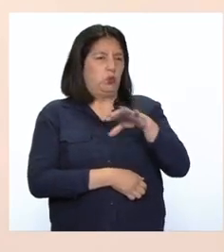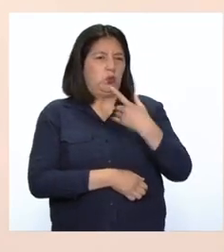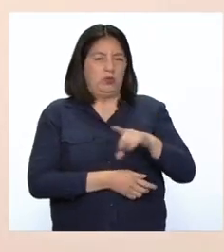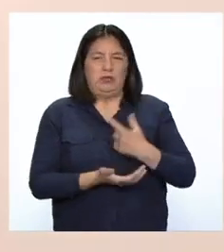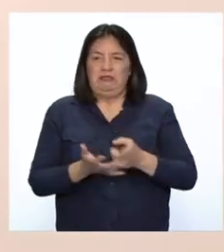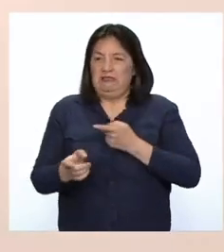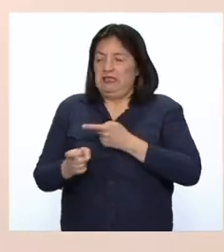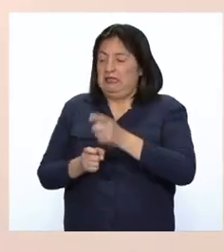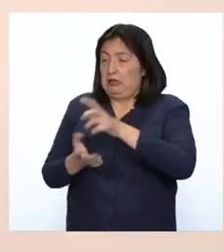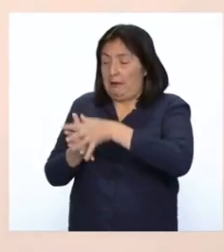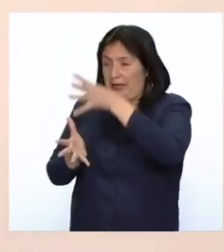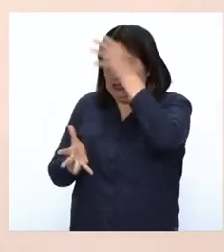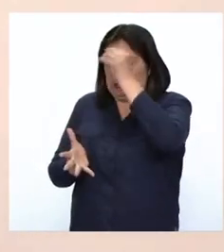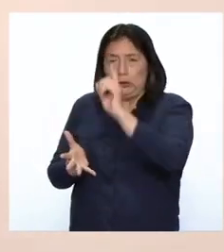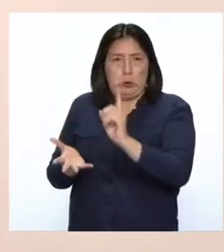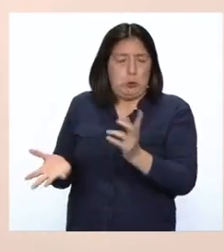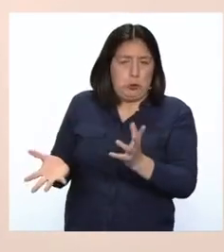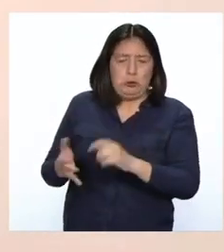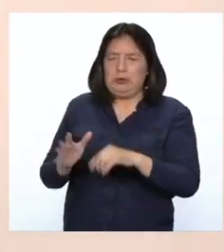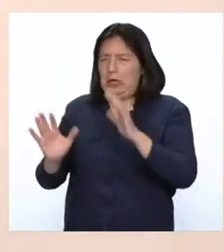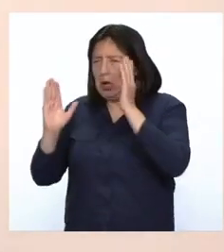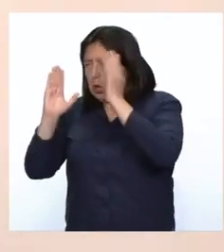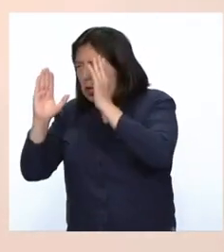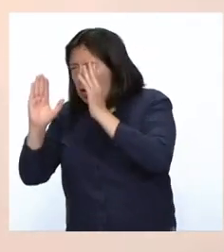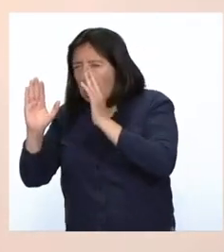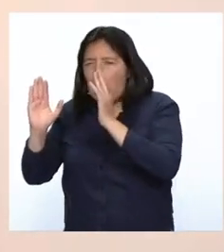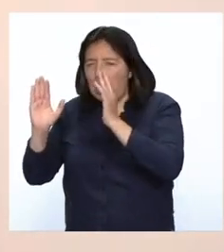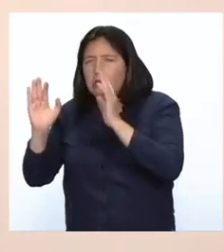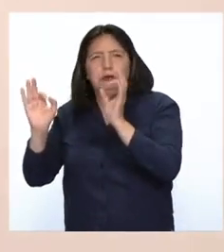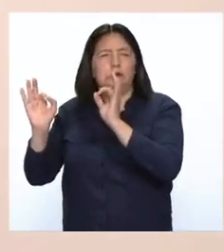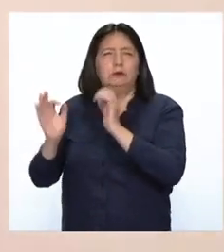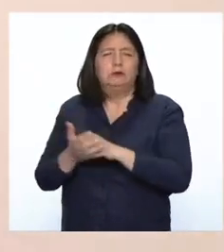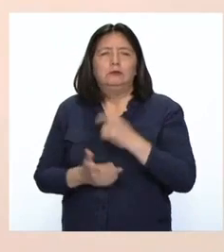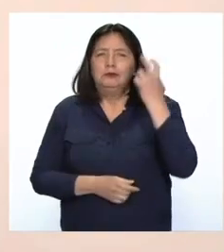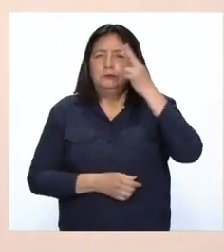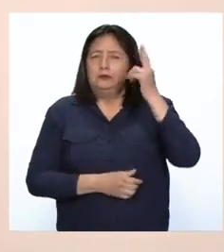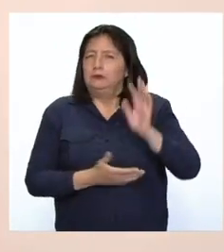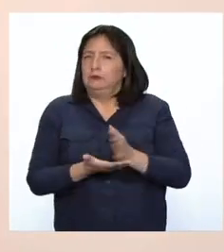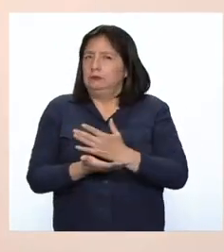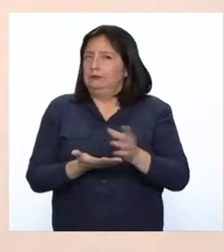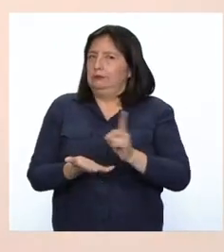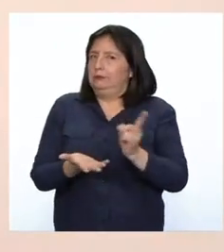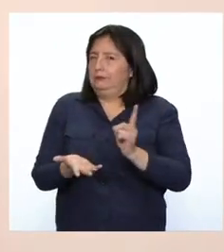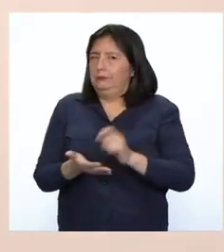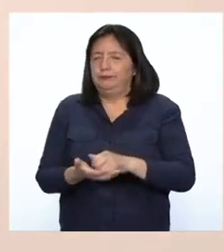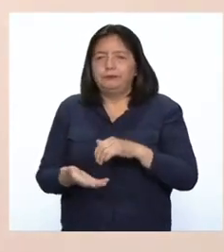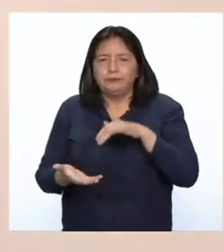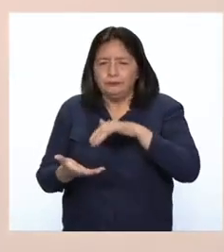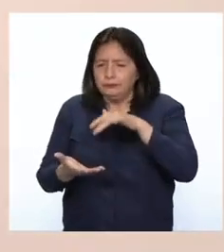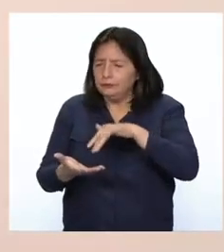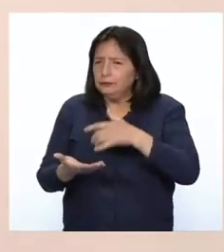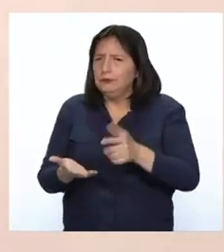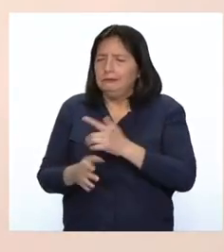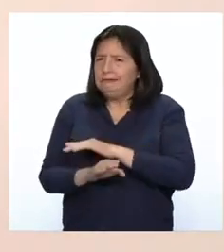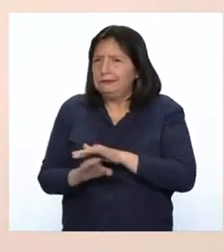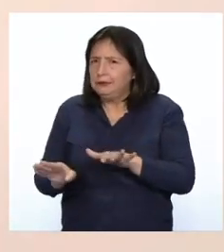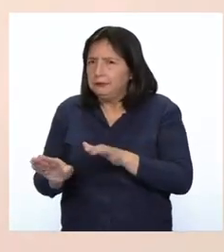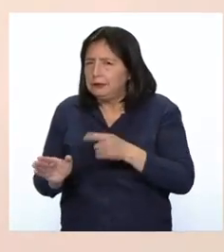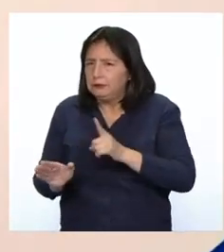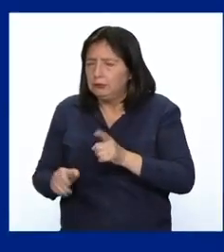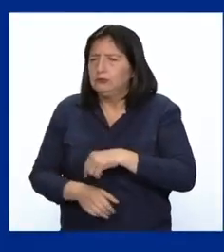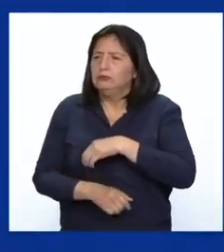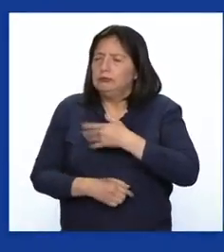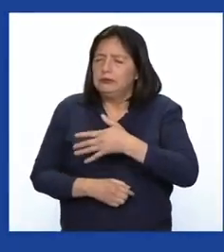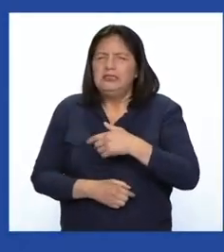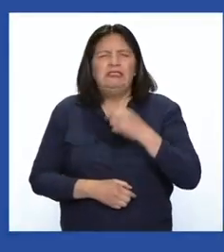aprendizaje y concentración. Por eso en muchas ocasiones no logramos terminar nuestros estudios y nos cuesta seguir